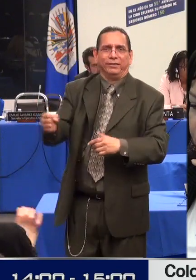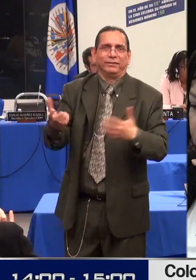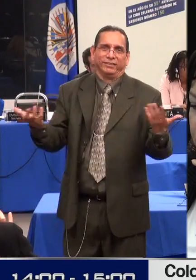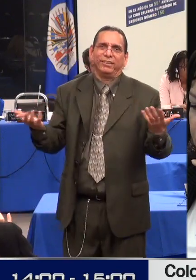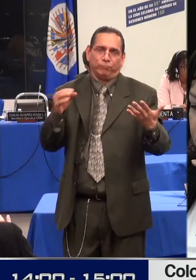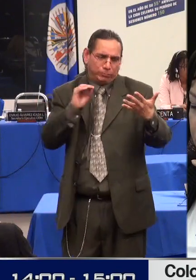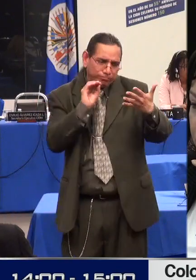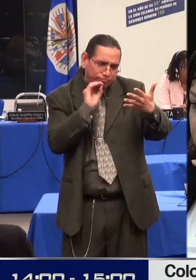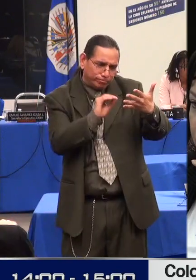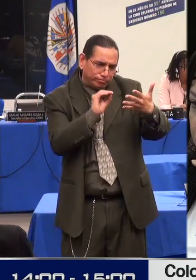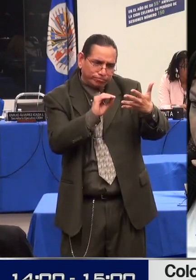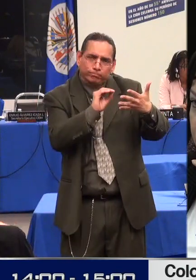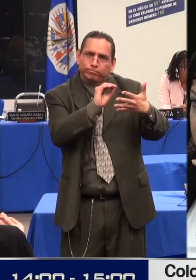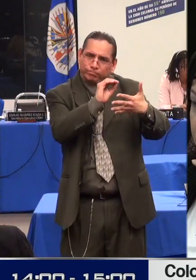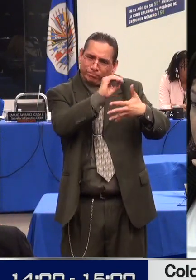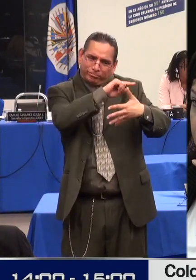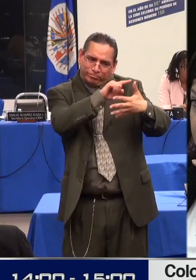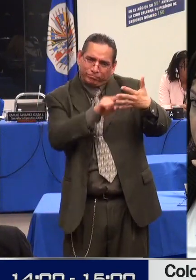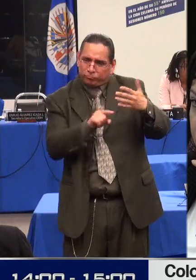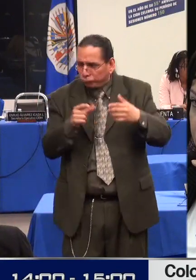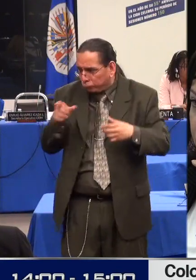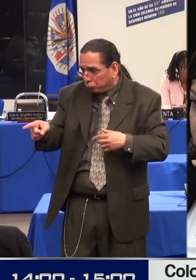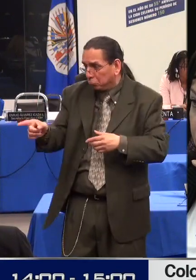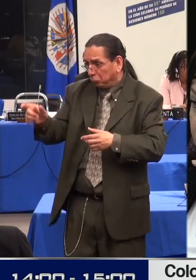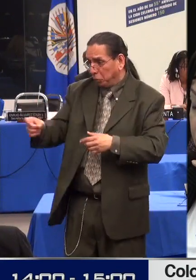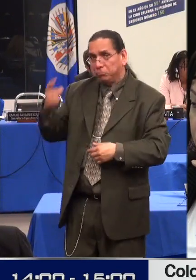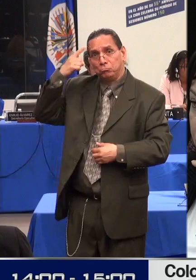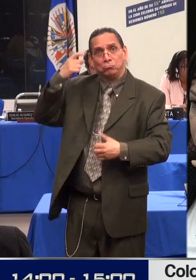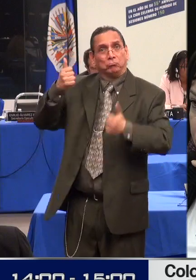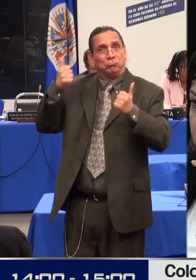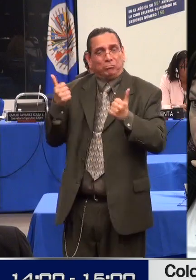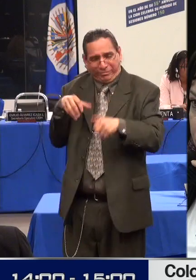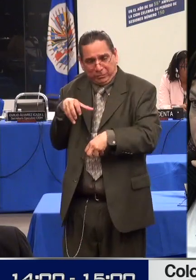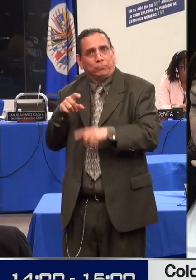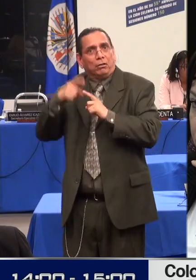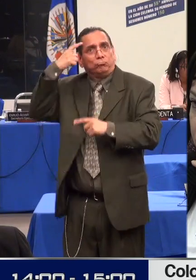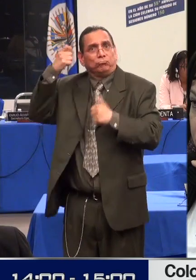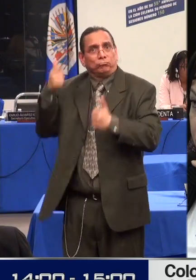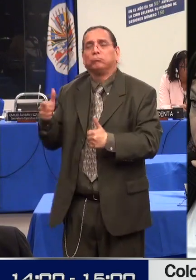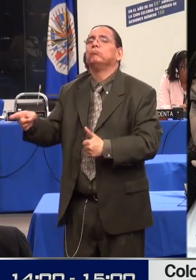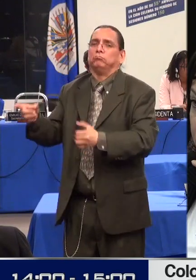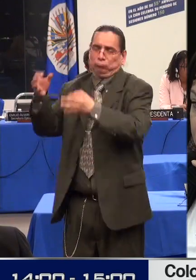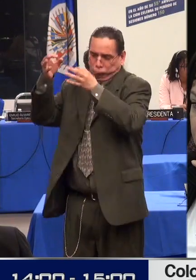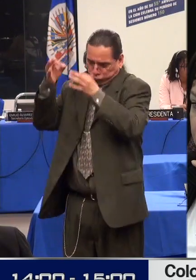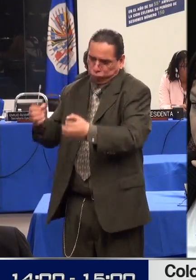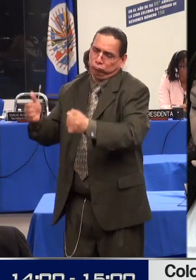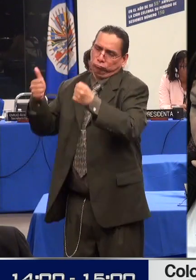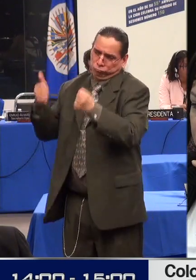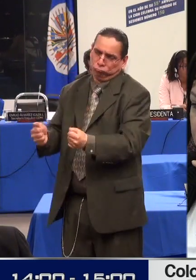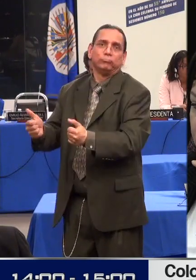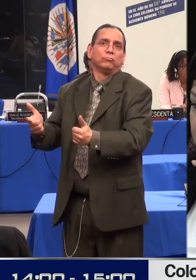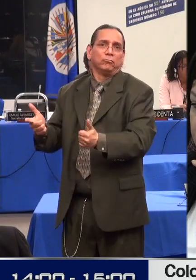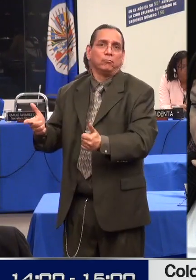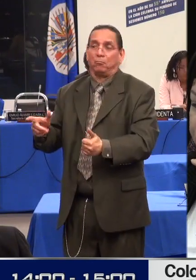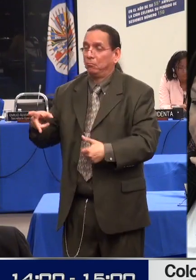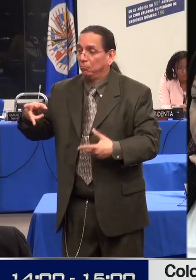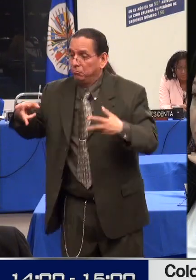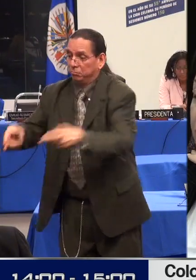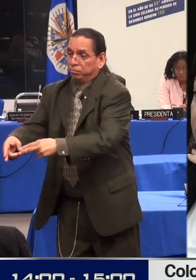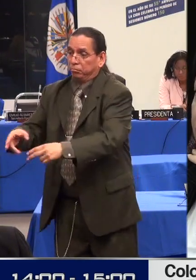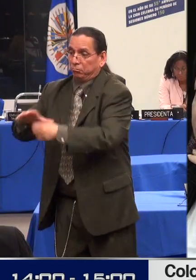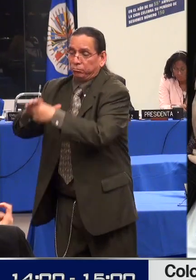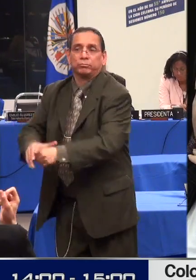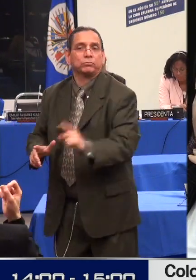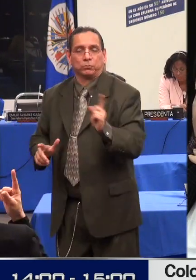Constitucional, en este caso cito la sentencia T-850 de 2002, en la que se refiere lo siguiente,